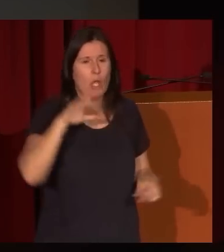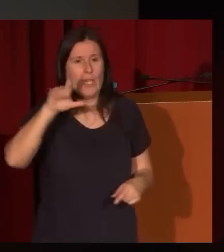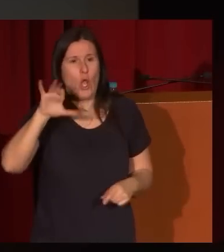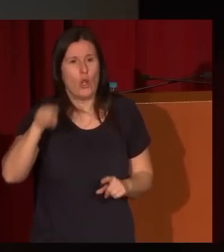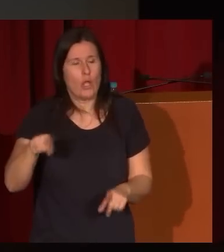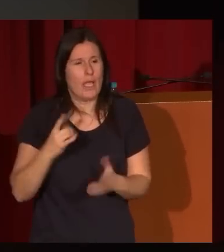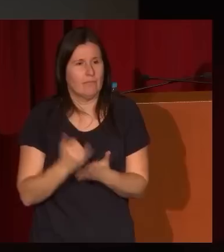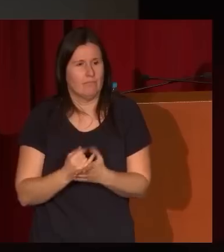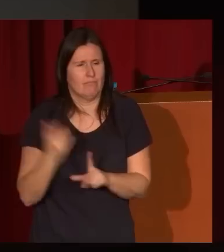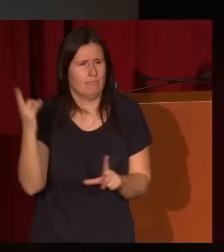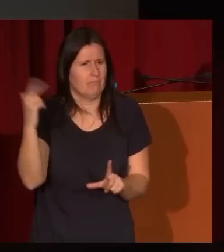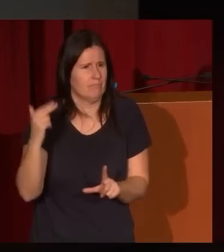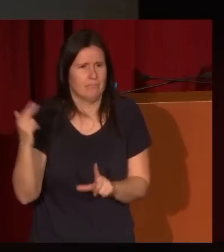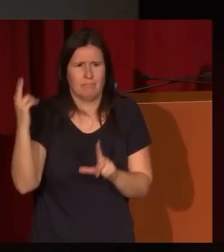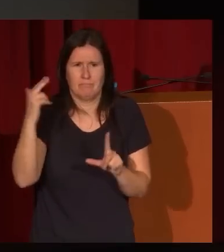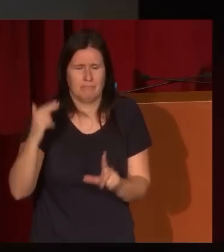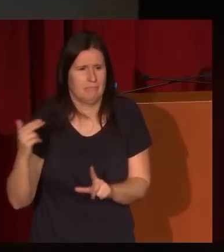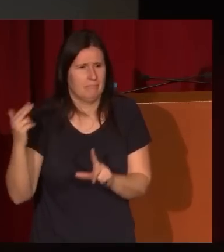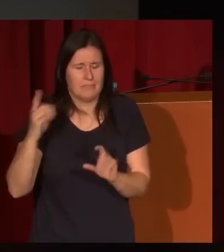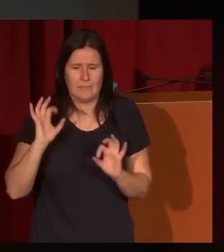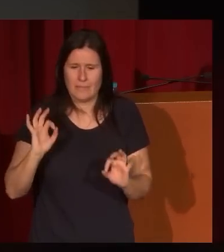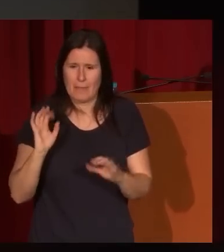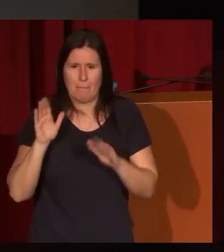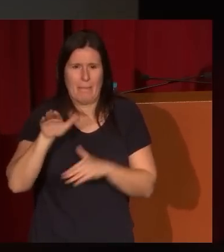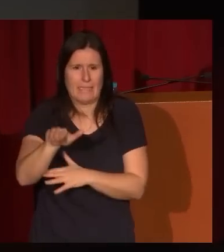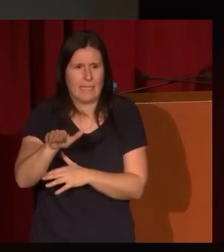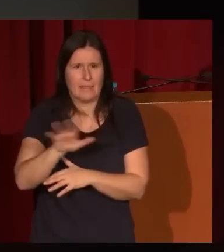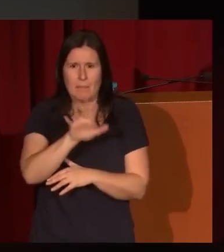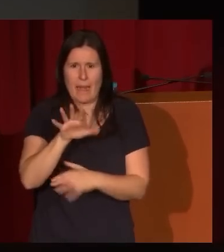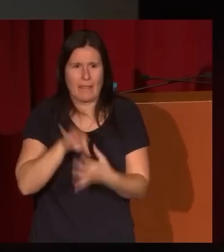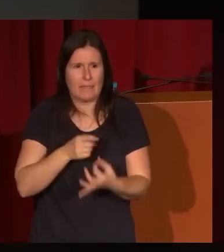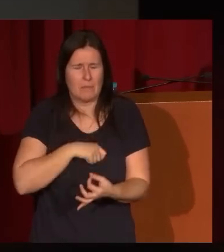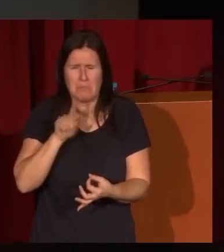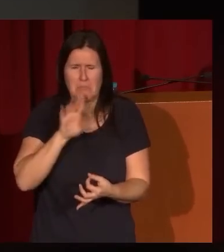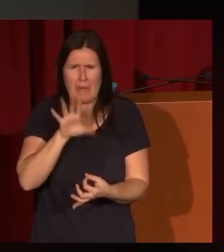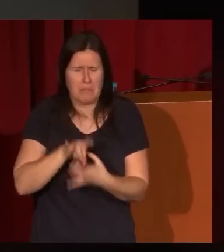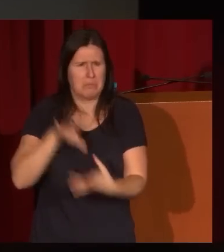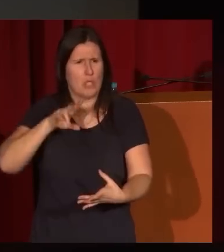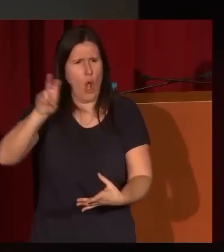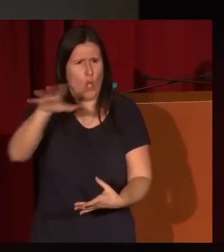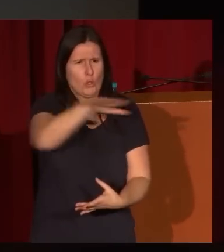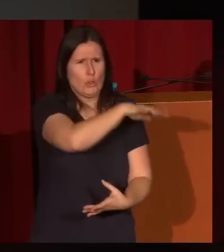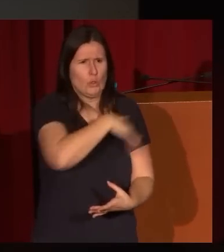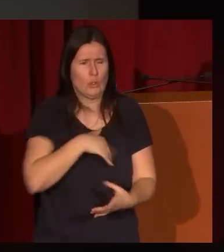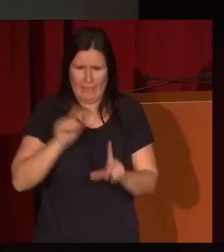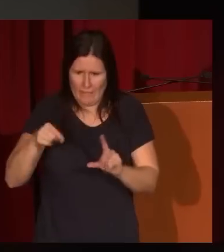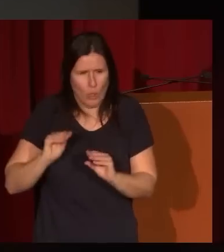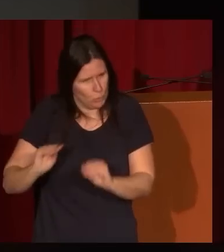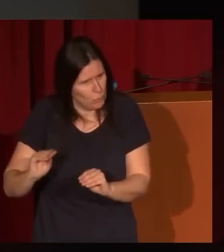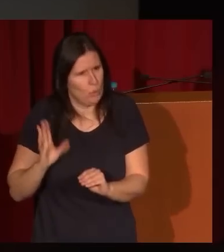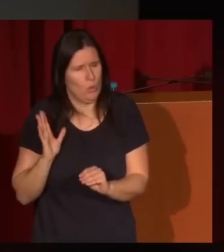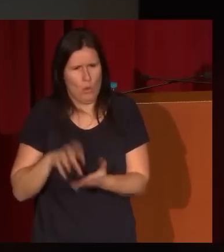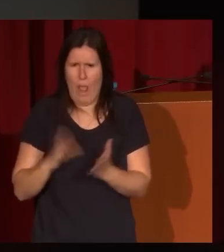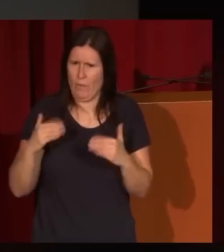se ensaya en paisajes que no parecen ni españoles han firmado los fechados y son suyísimos sin el